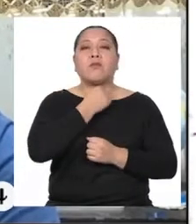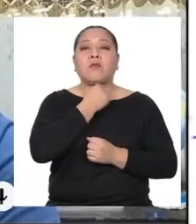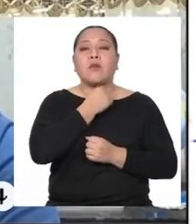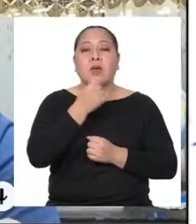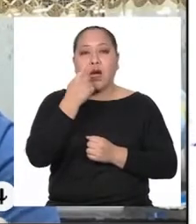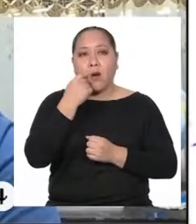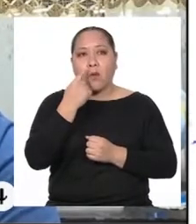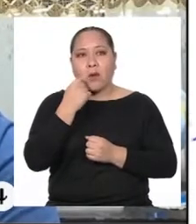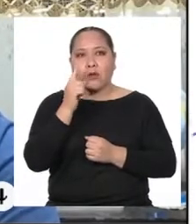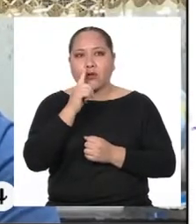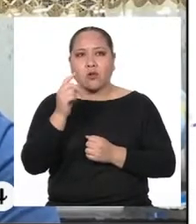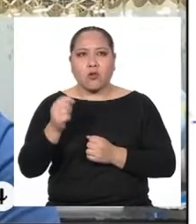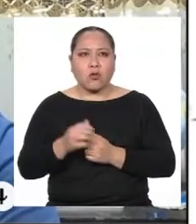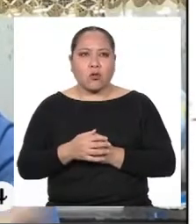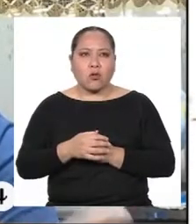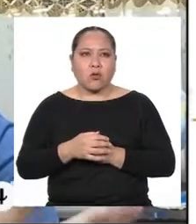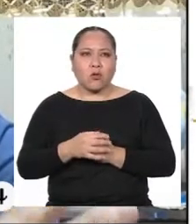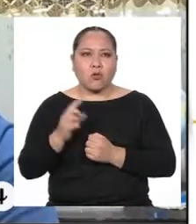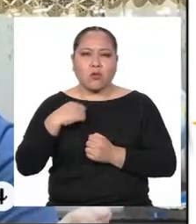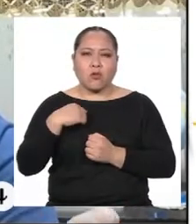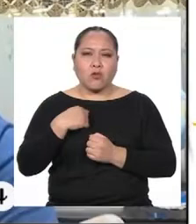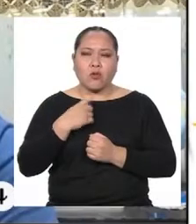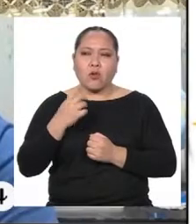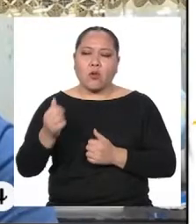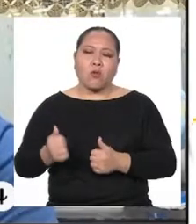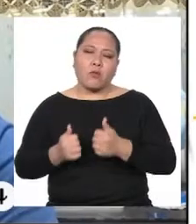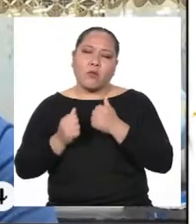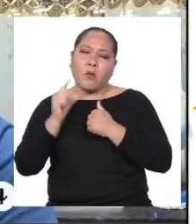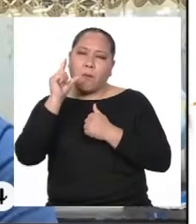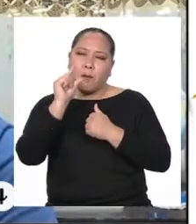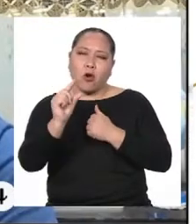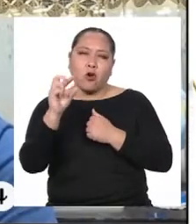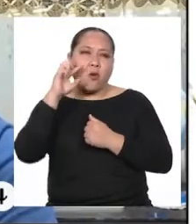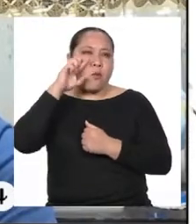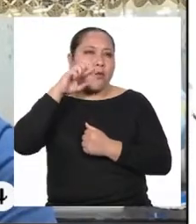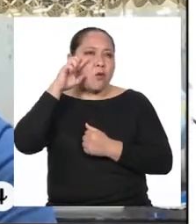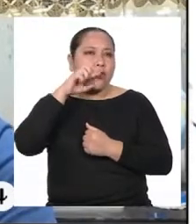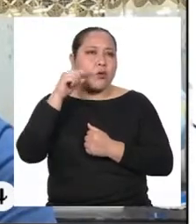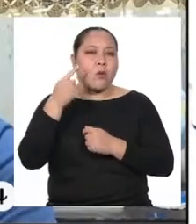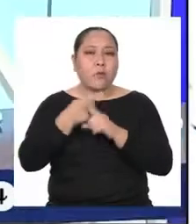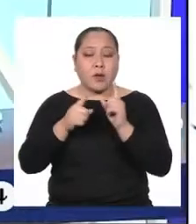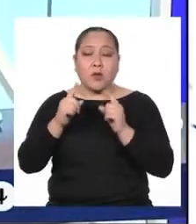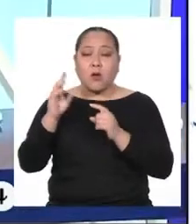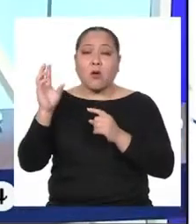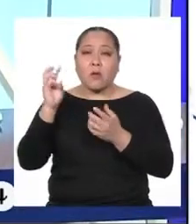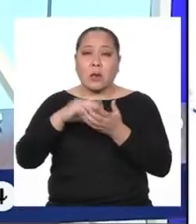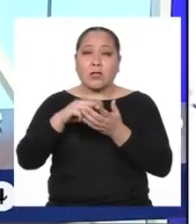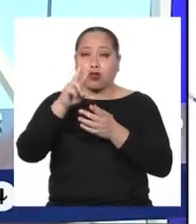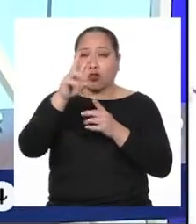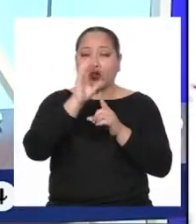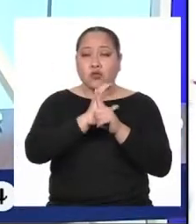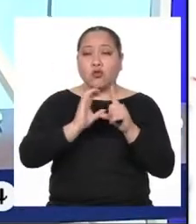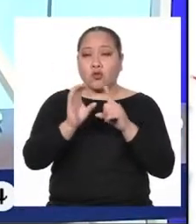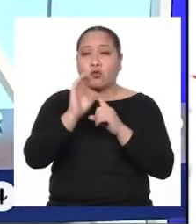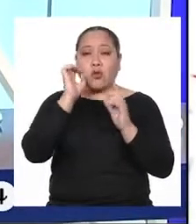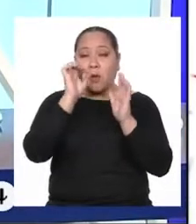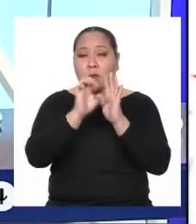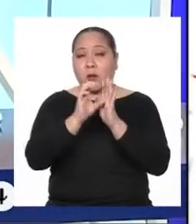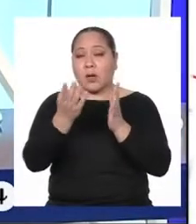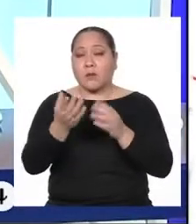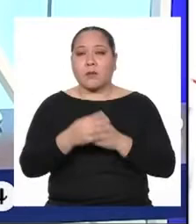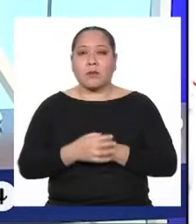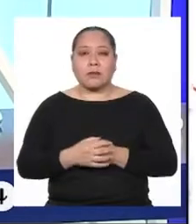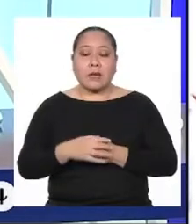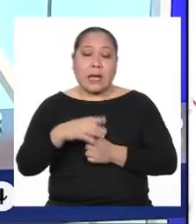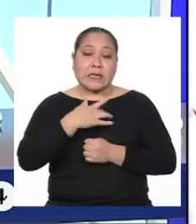bueno, no vivió mucho en Puno Pero me ha enseñado más o menos sus culturas A veces nos sentimos distintos